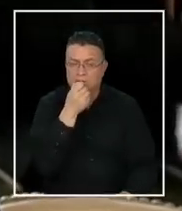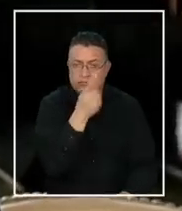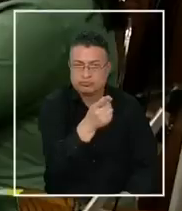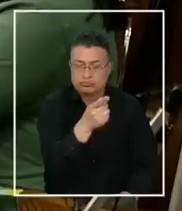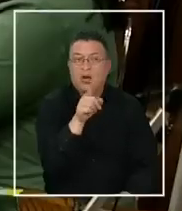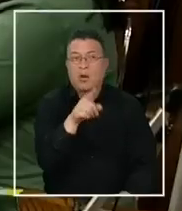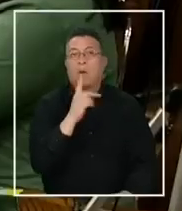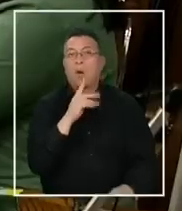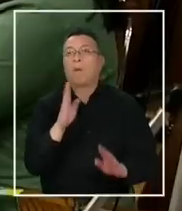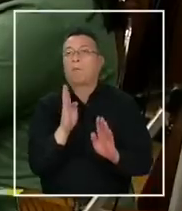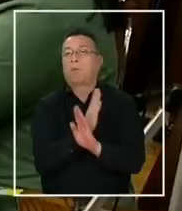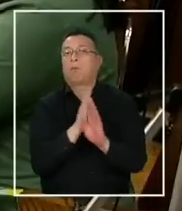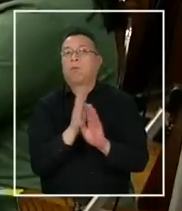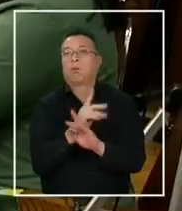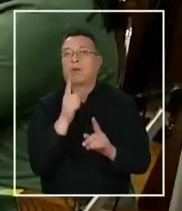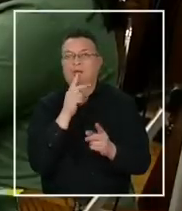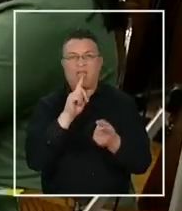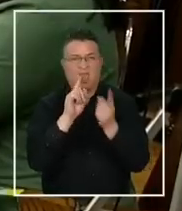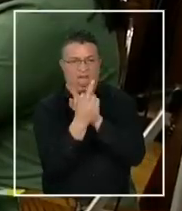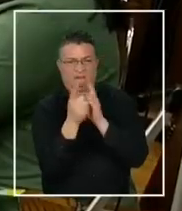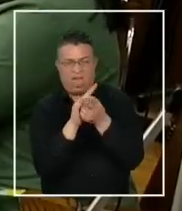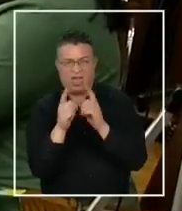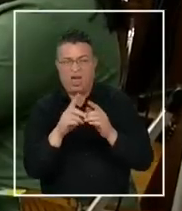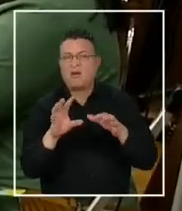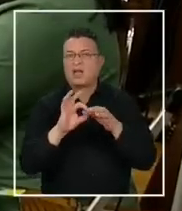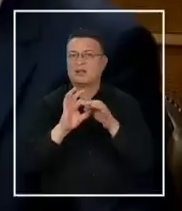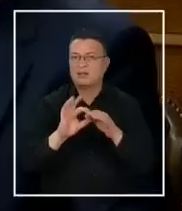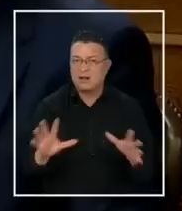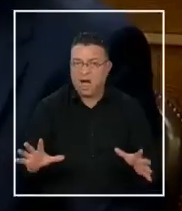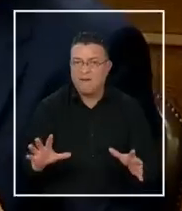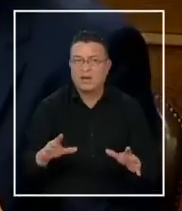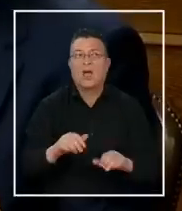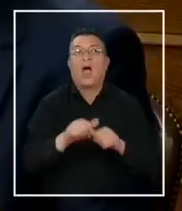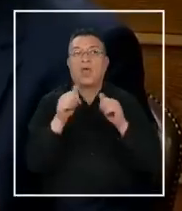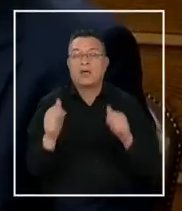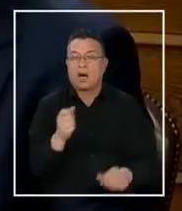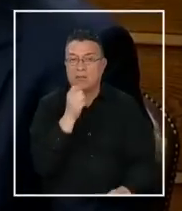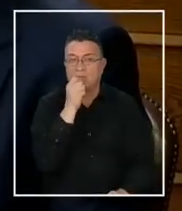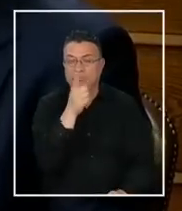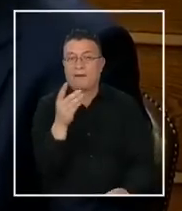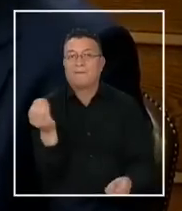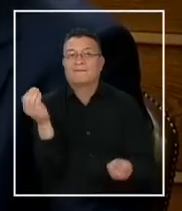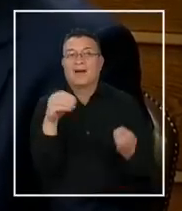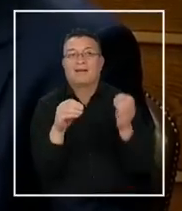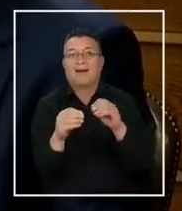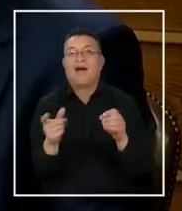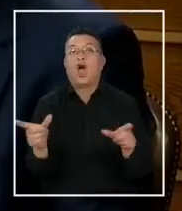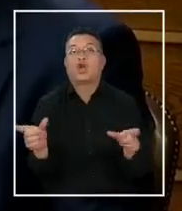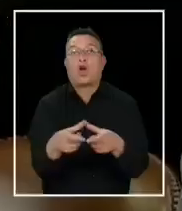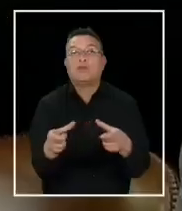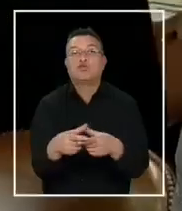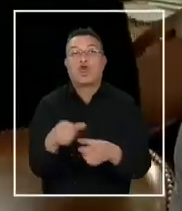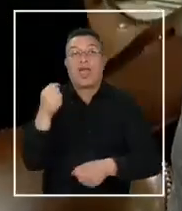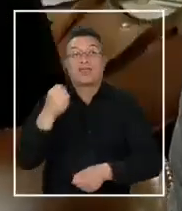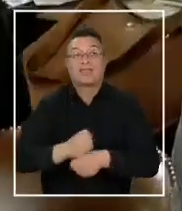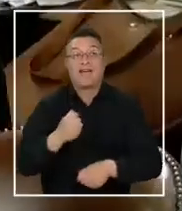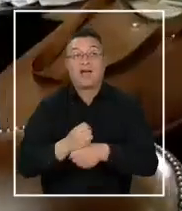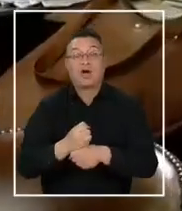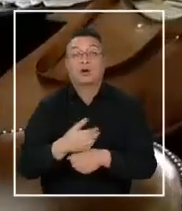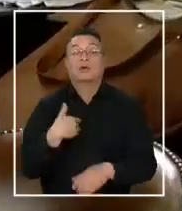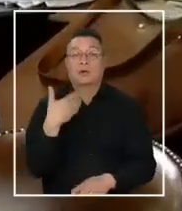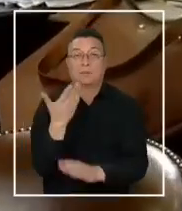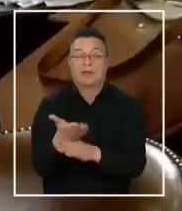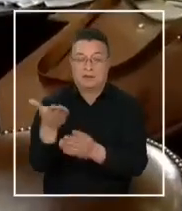acusó opacidad y graves contradicciones en el caso e incluso acusó un montaje cuando en la comisión de trabajo propuso